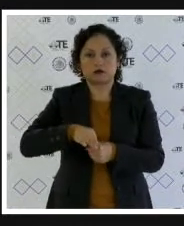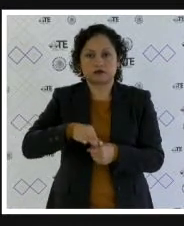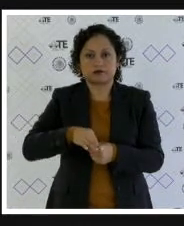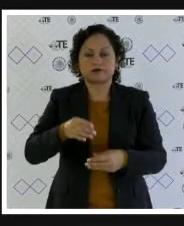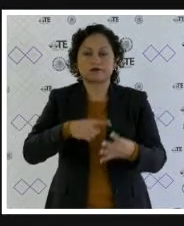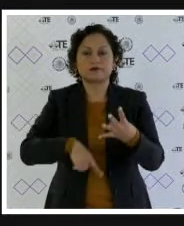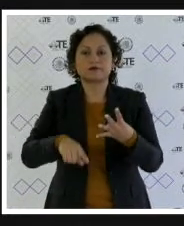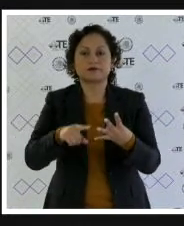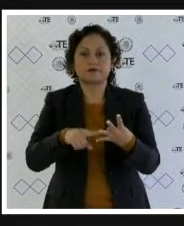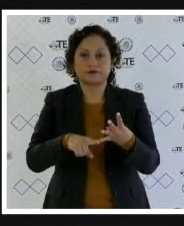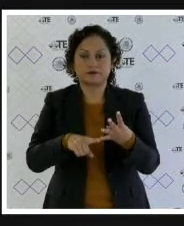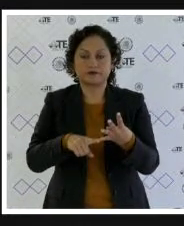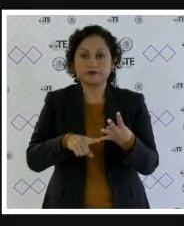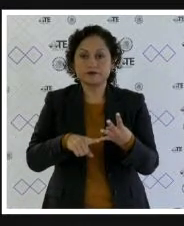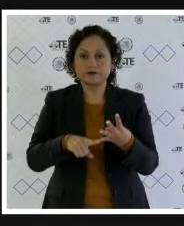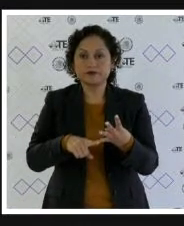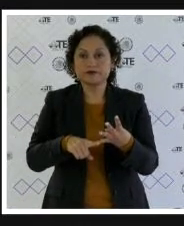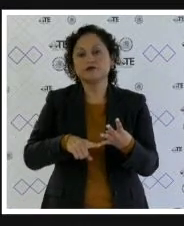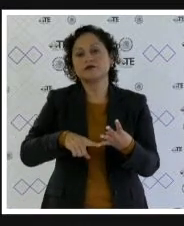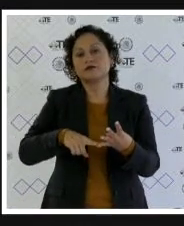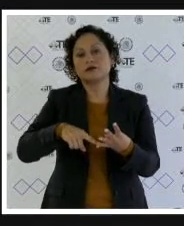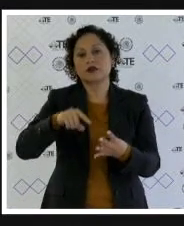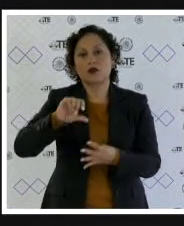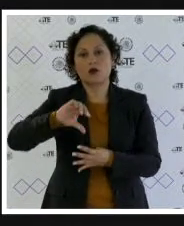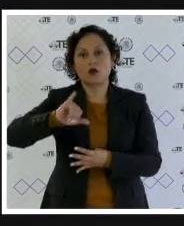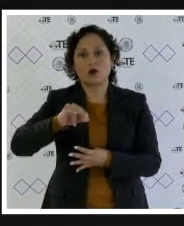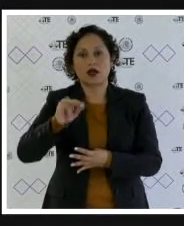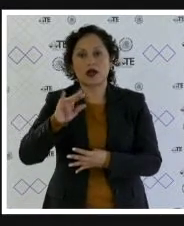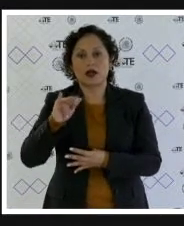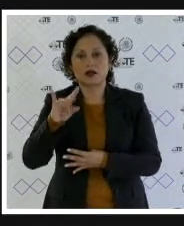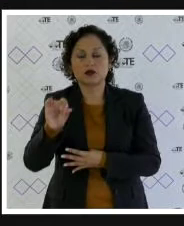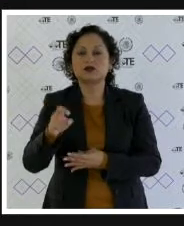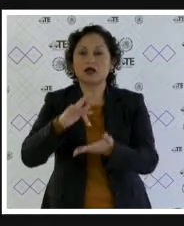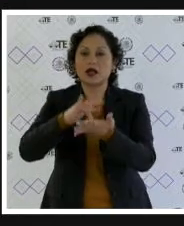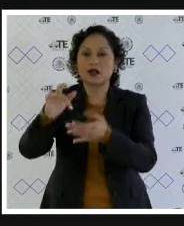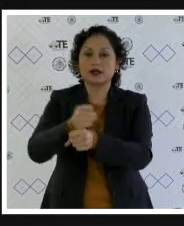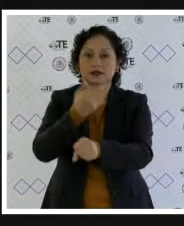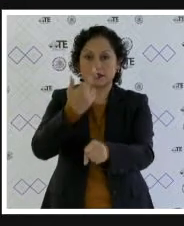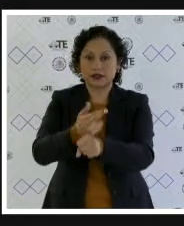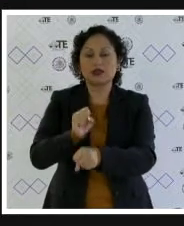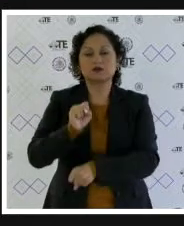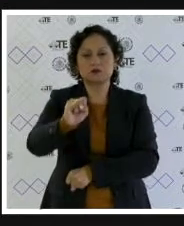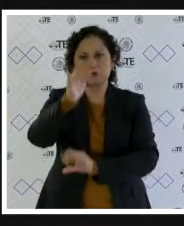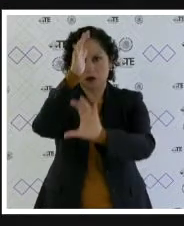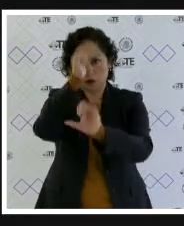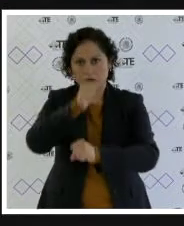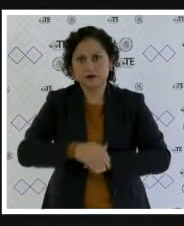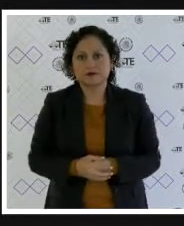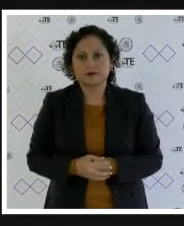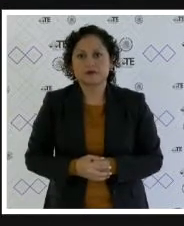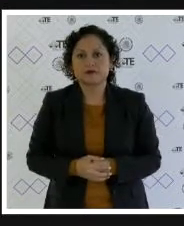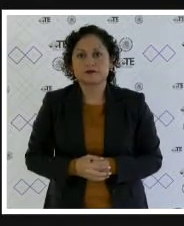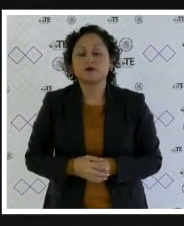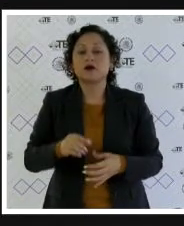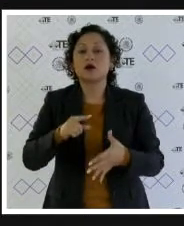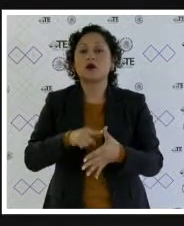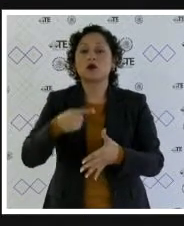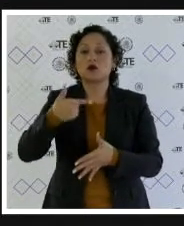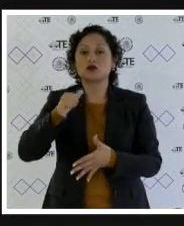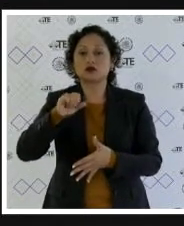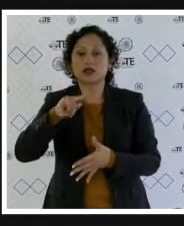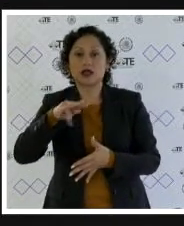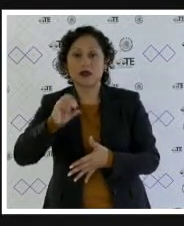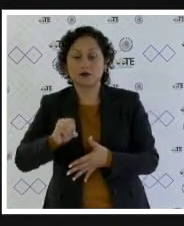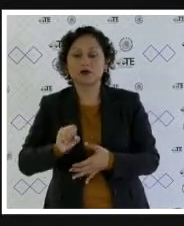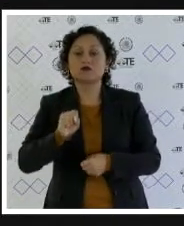Muchas gracias, magistrado. Magistrado Juan Carlos Sánchez León. Gracias, secretario. A favor, del proyecto. Le agradezco. Magistrado oponente Gustavo Anzal Hernández.